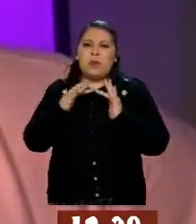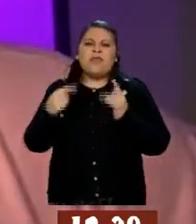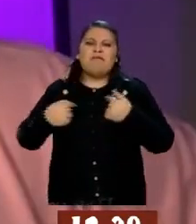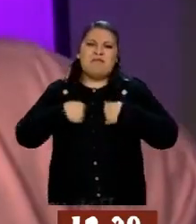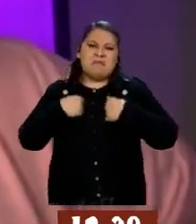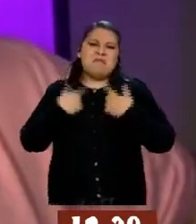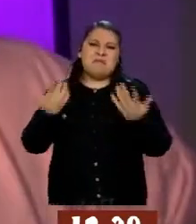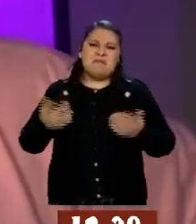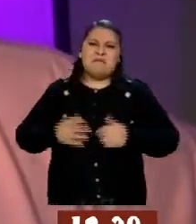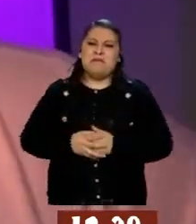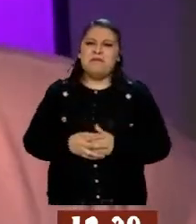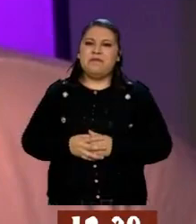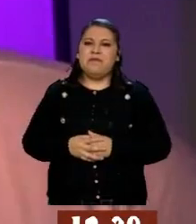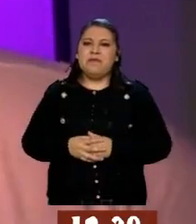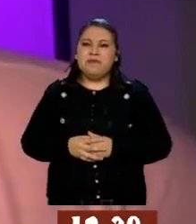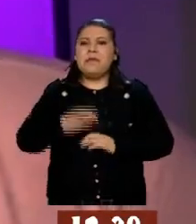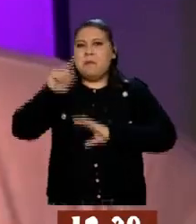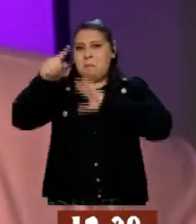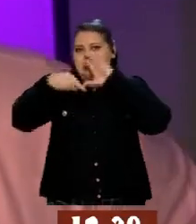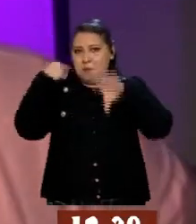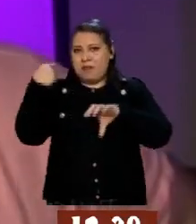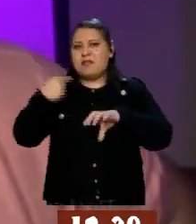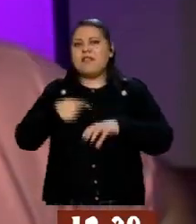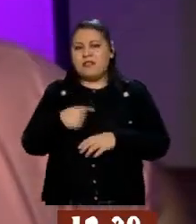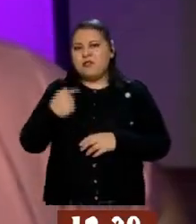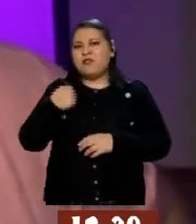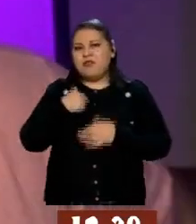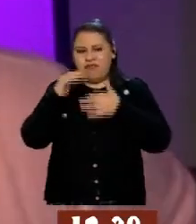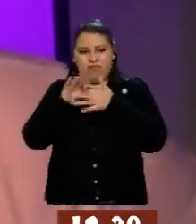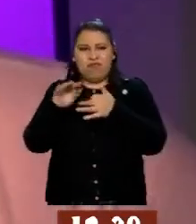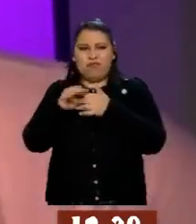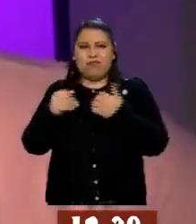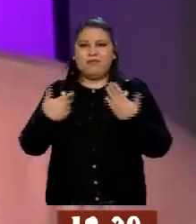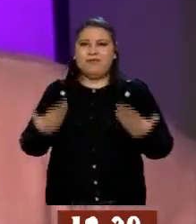metiche. Ahí me buscan y nos ponemos de acuerdo para etiquetar a las empresas y tirarles carrillos. Ahí estamos.